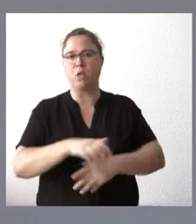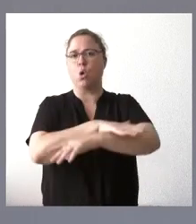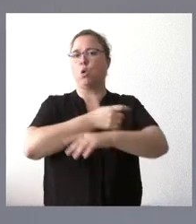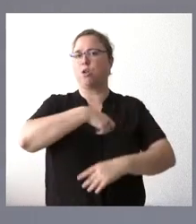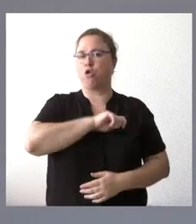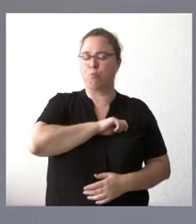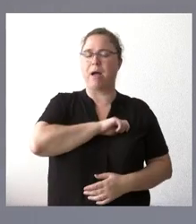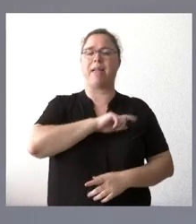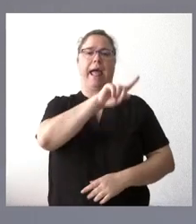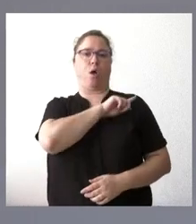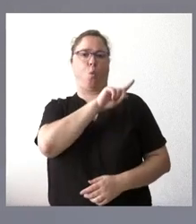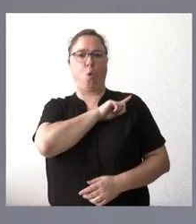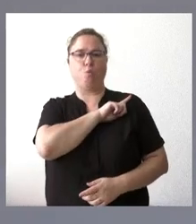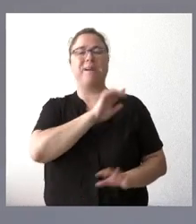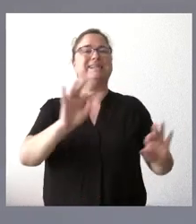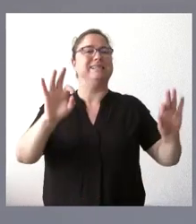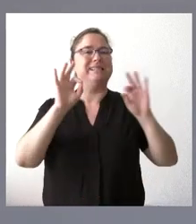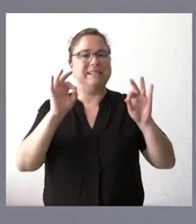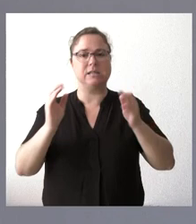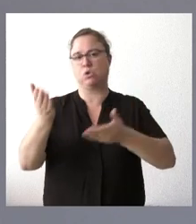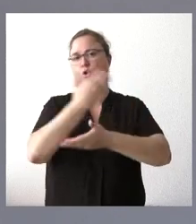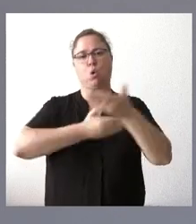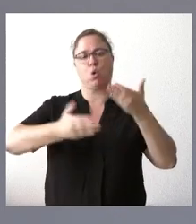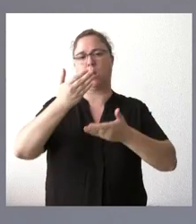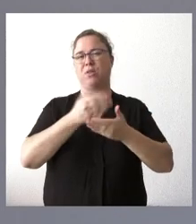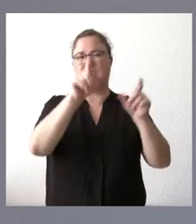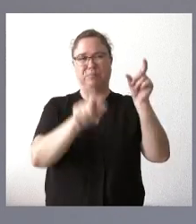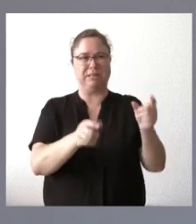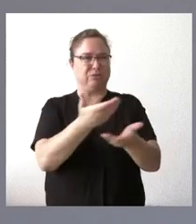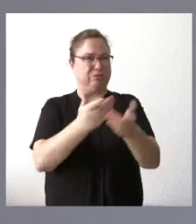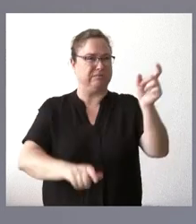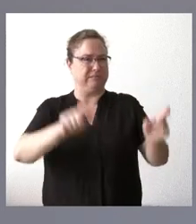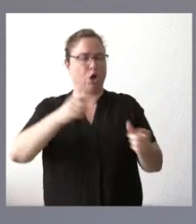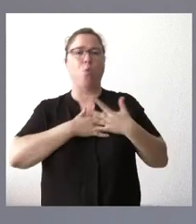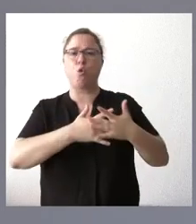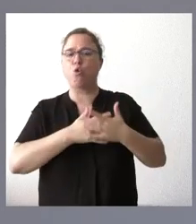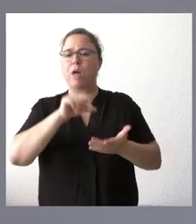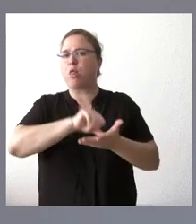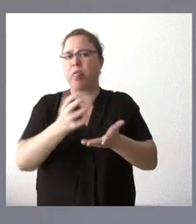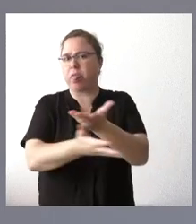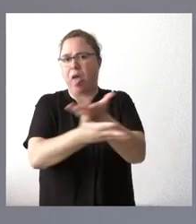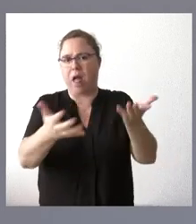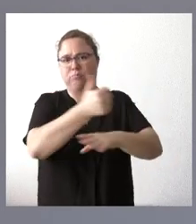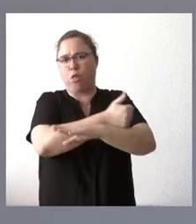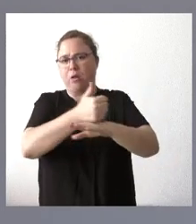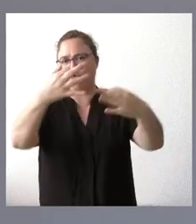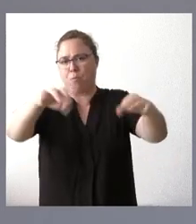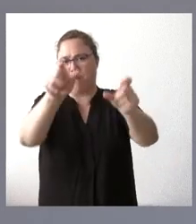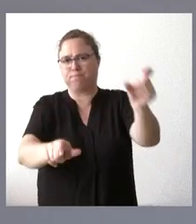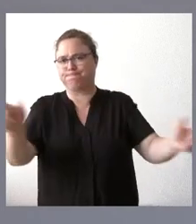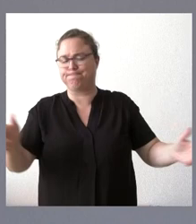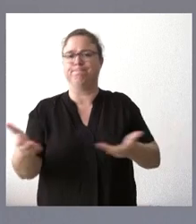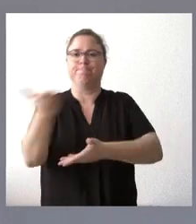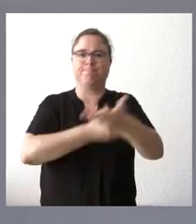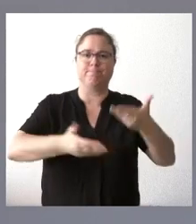la UME y, también, muy particularmente, la colaboración que hemos tenido de muchísimos ciudadanos, de muchísimos voluntarios en estas tareas, sobre todo de servicio